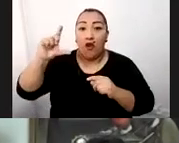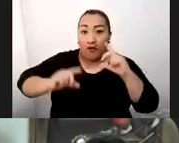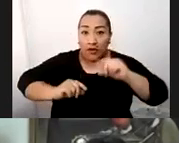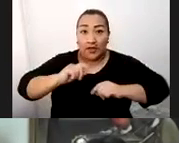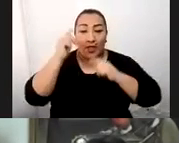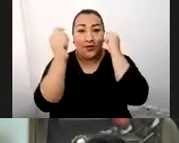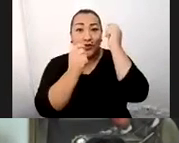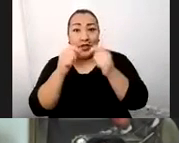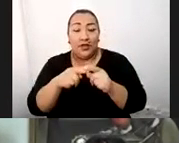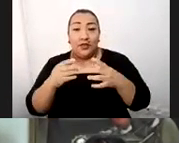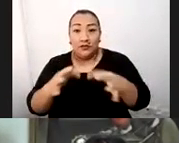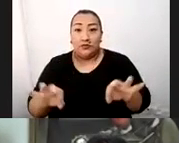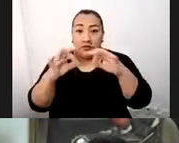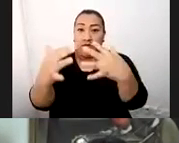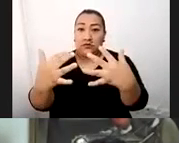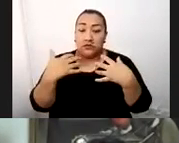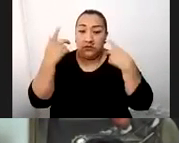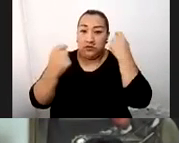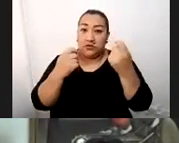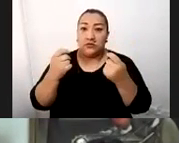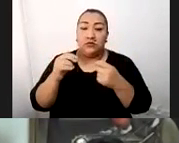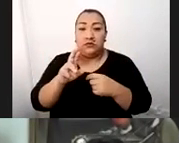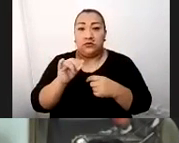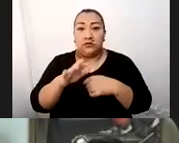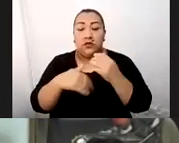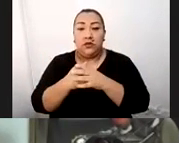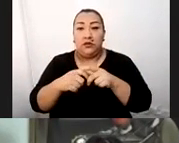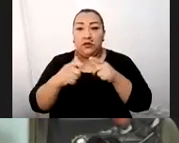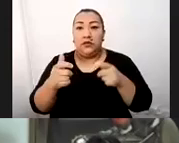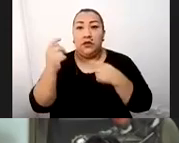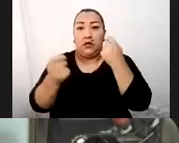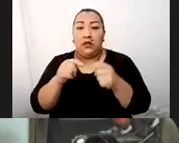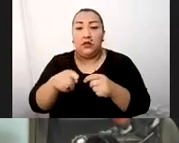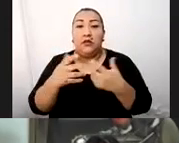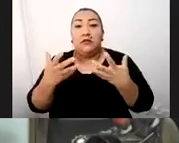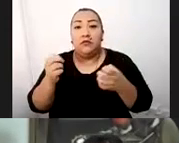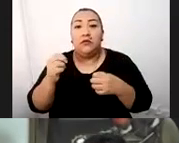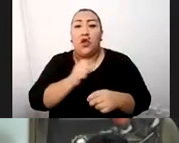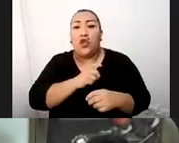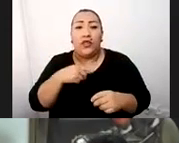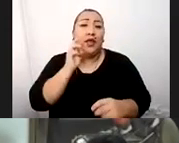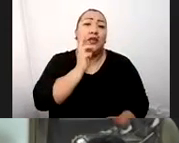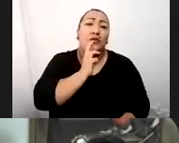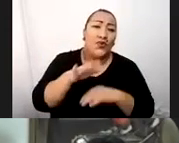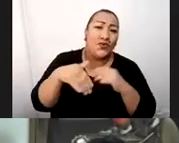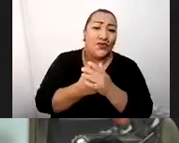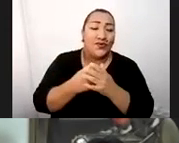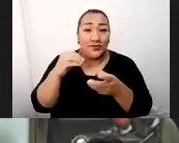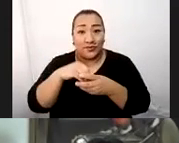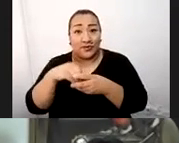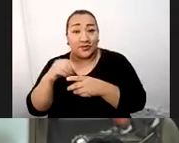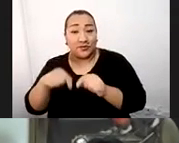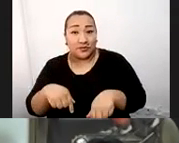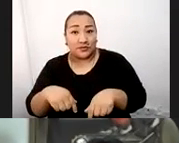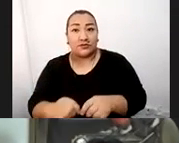turísticos, rutas, toda la planta turística, hoteles, restaurantes, todos aquellos que están registrados dentro del directorio